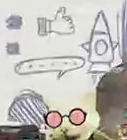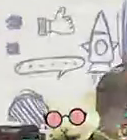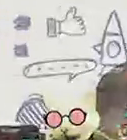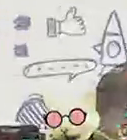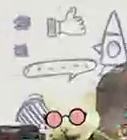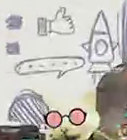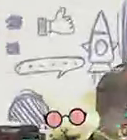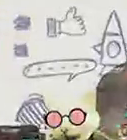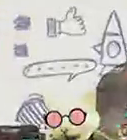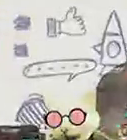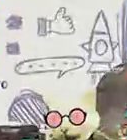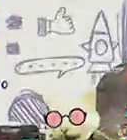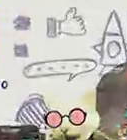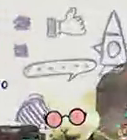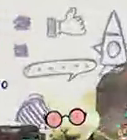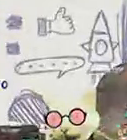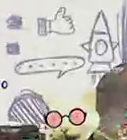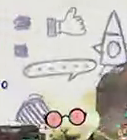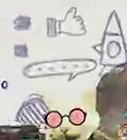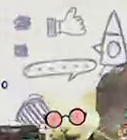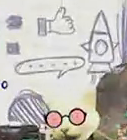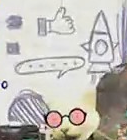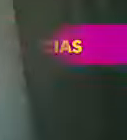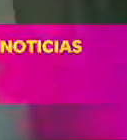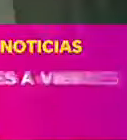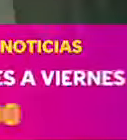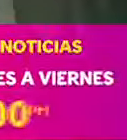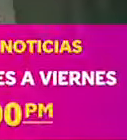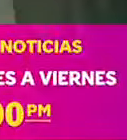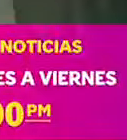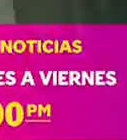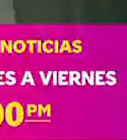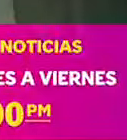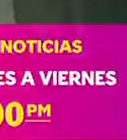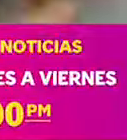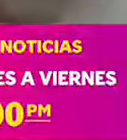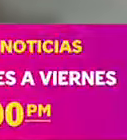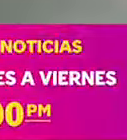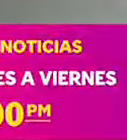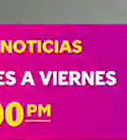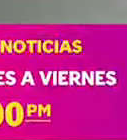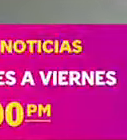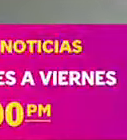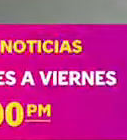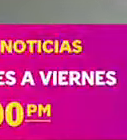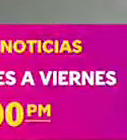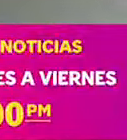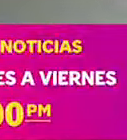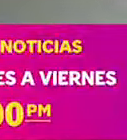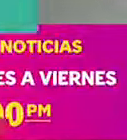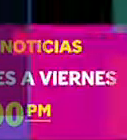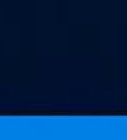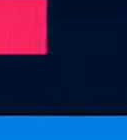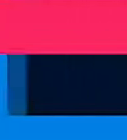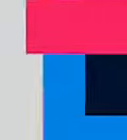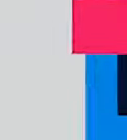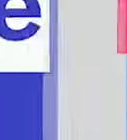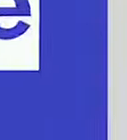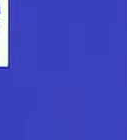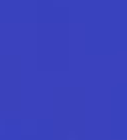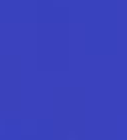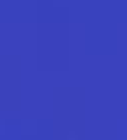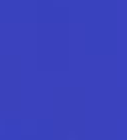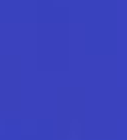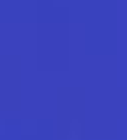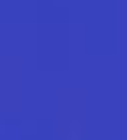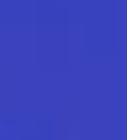noticias. Comunidad adolescente al servicio informativo. Lunes a viernes, 4 de la tarde. Por TV Perú.